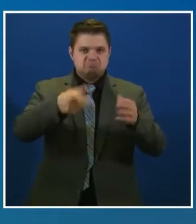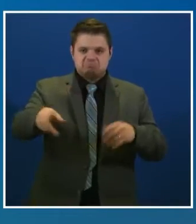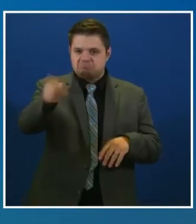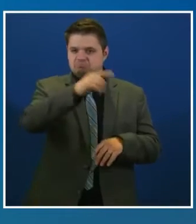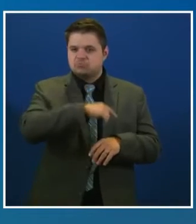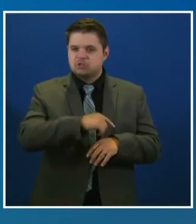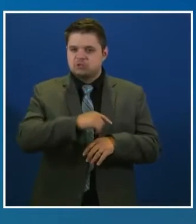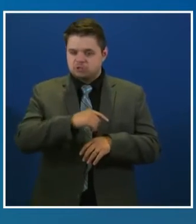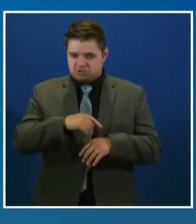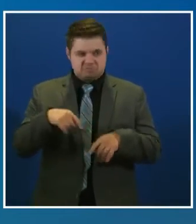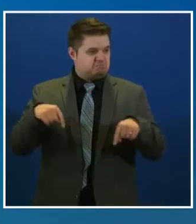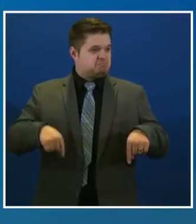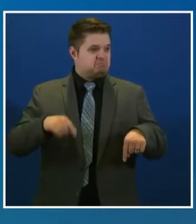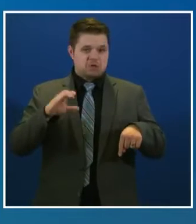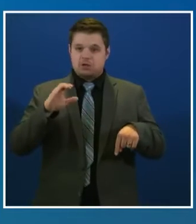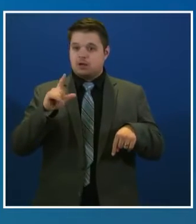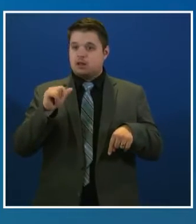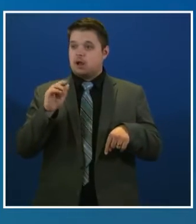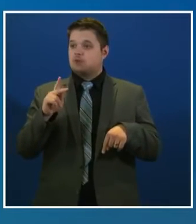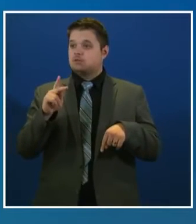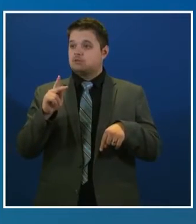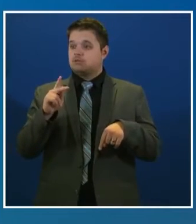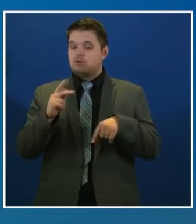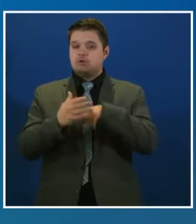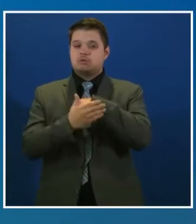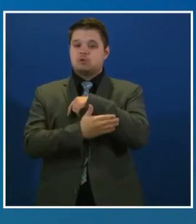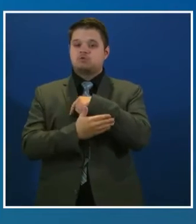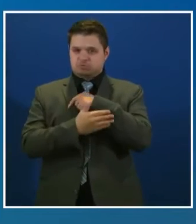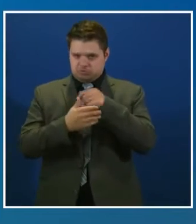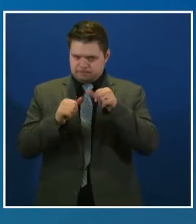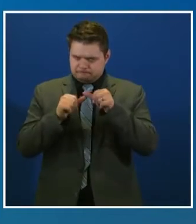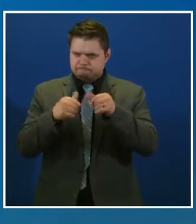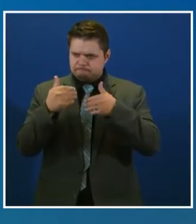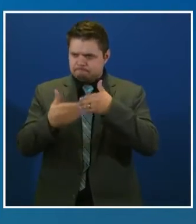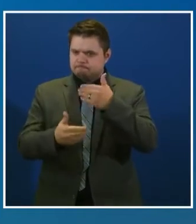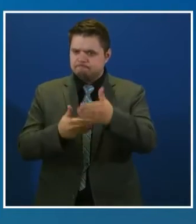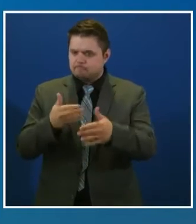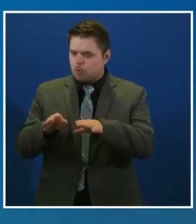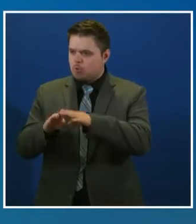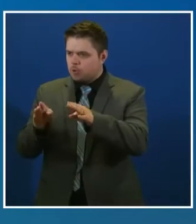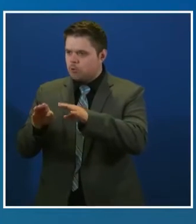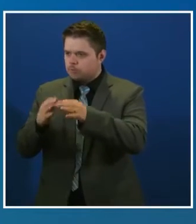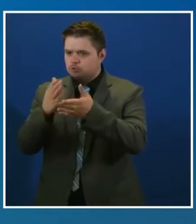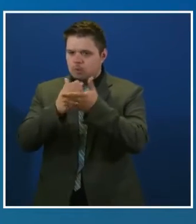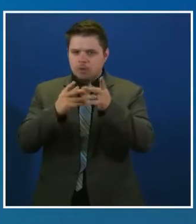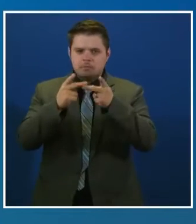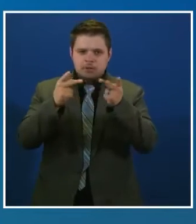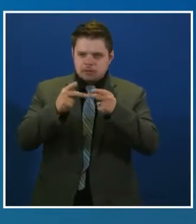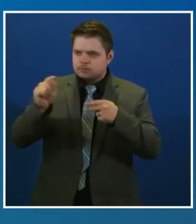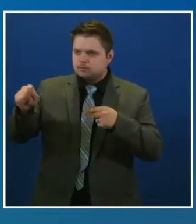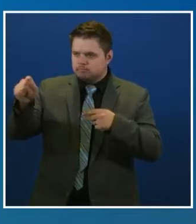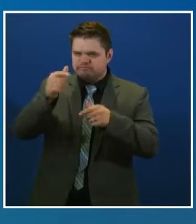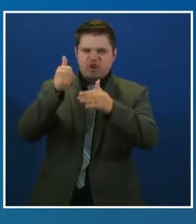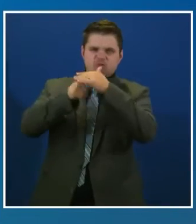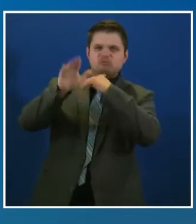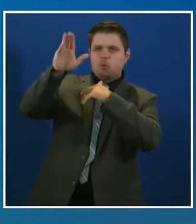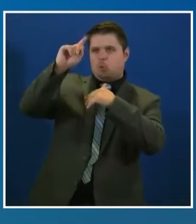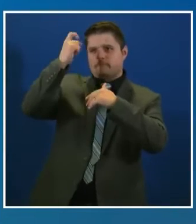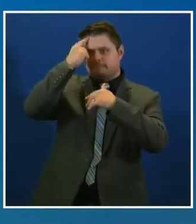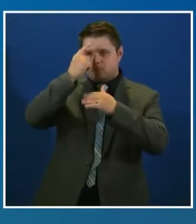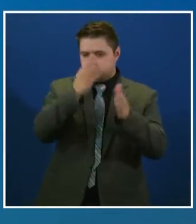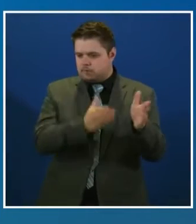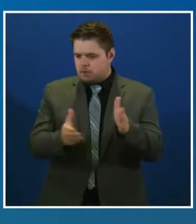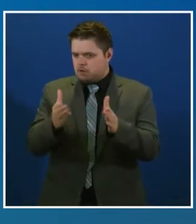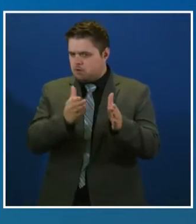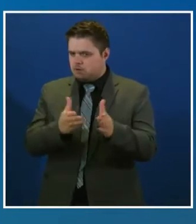adaptándose y reinicia actividades al pasar a la fase 2 del plan de reapertura del gobernador del mes pasado, el esfuerzo por